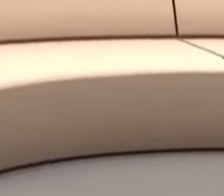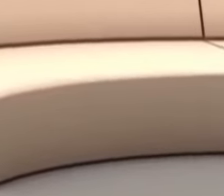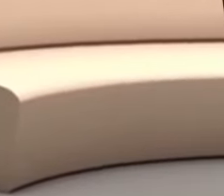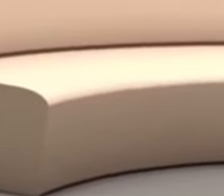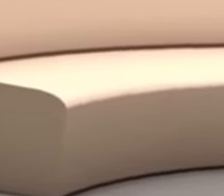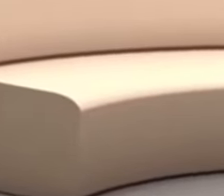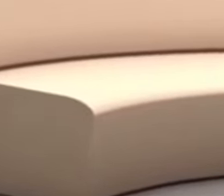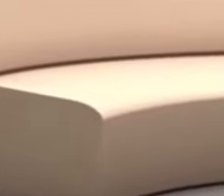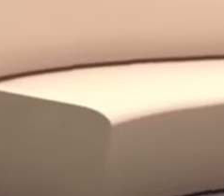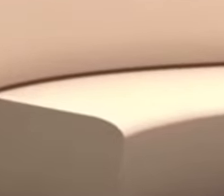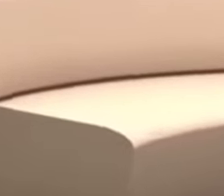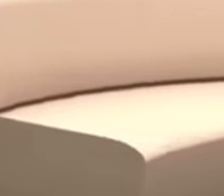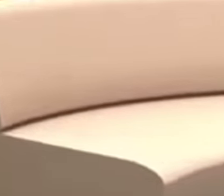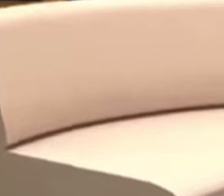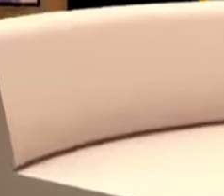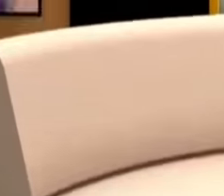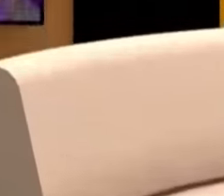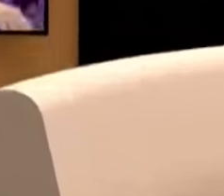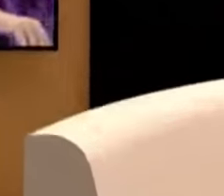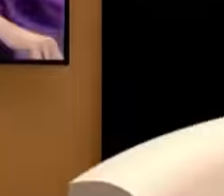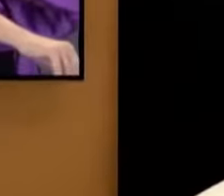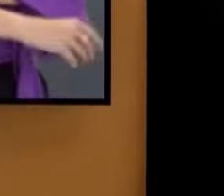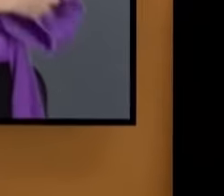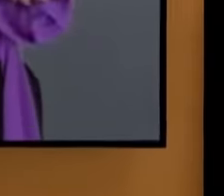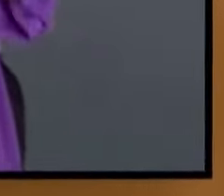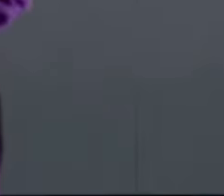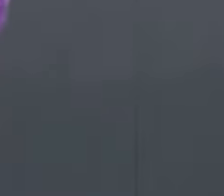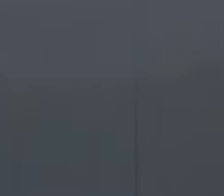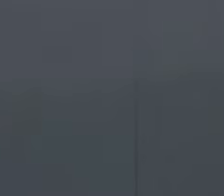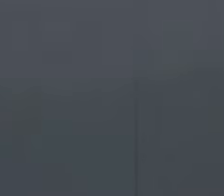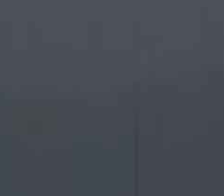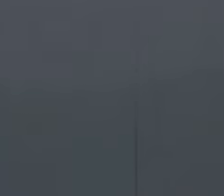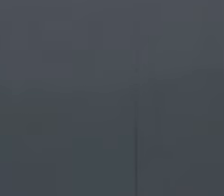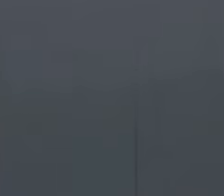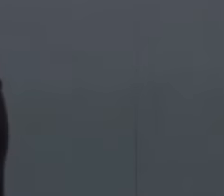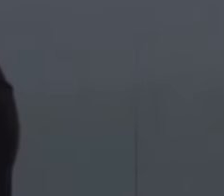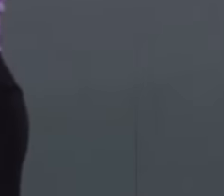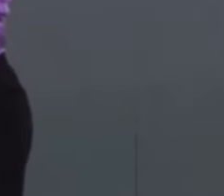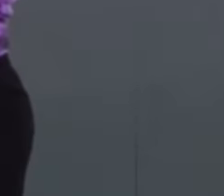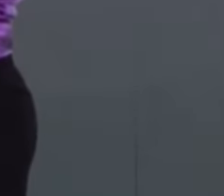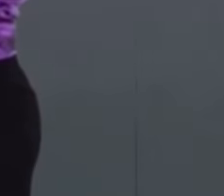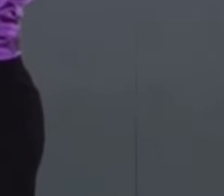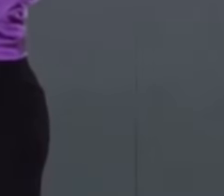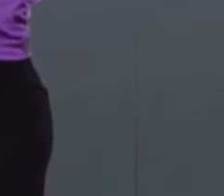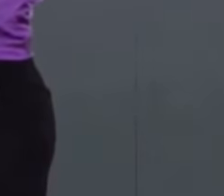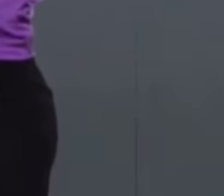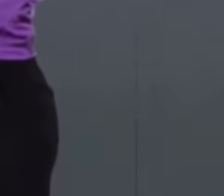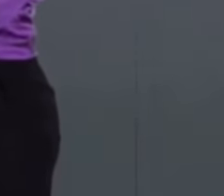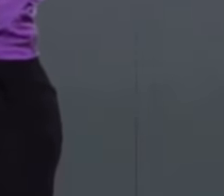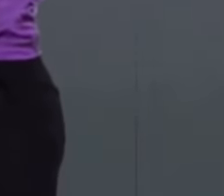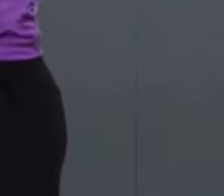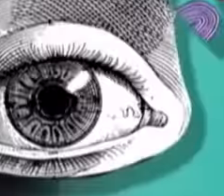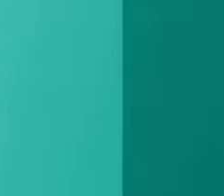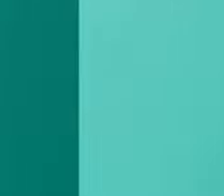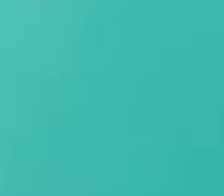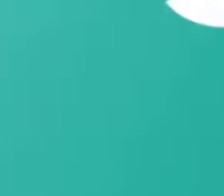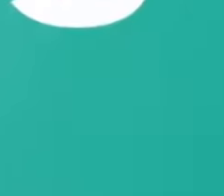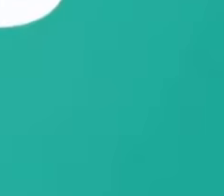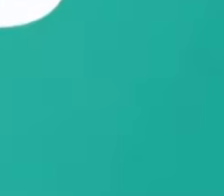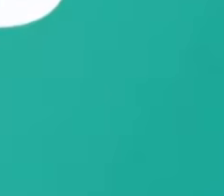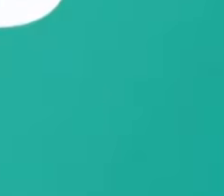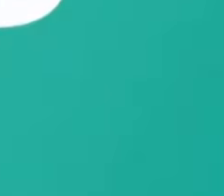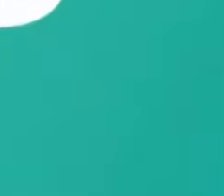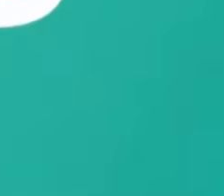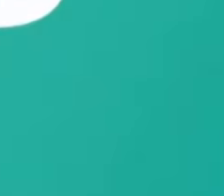Canal 5. Dos horas de actualidad, cultura y entretenimiento, junto a Paula Echevarría, Rosario Collazo y